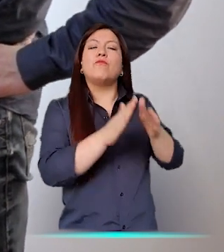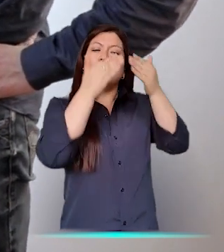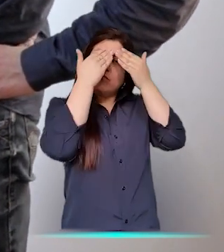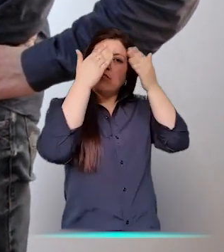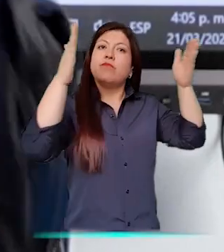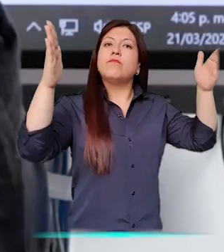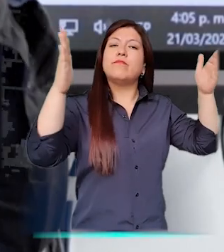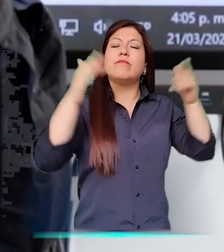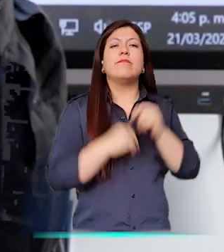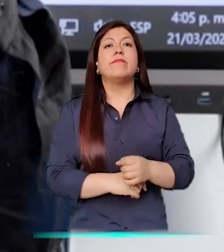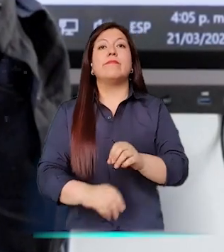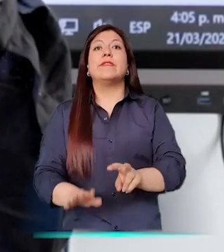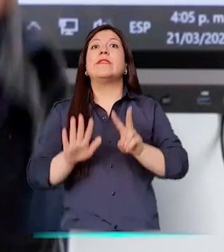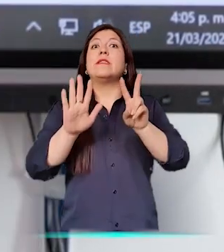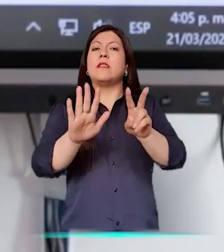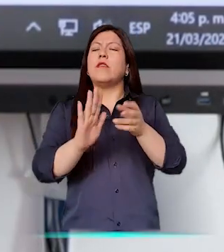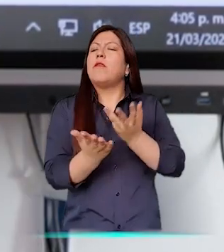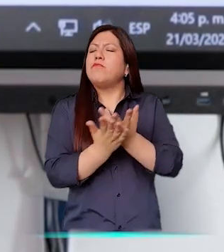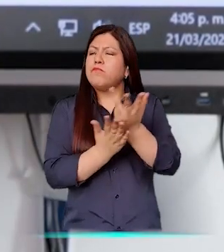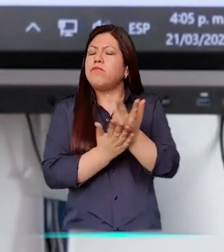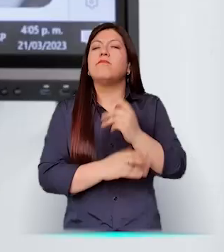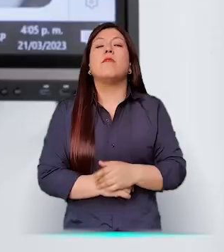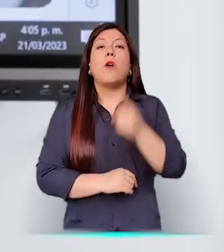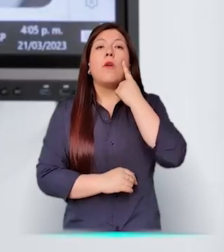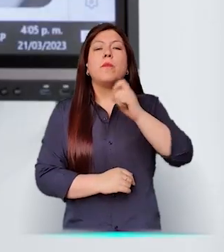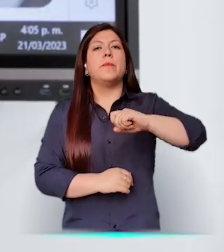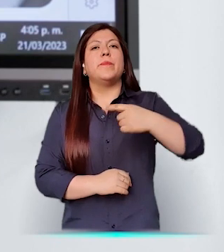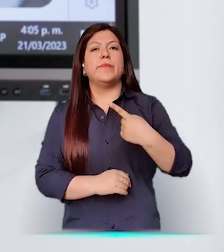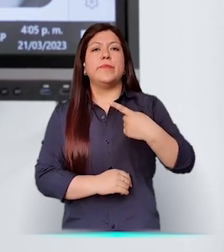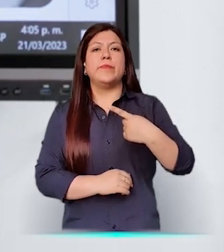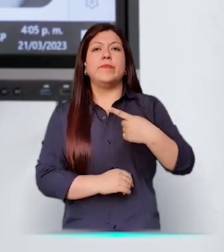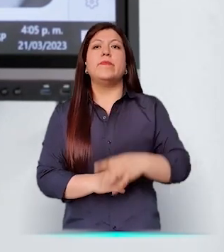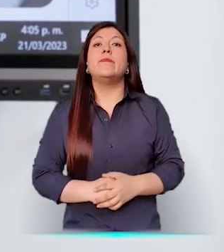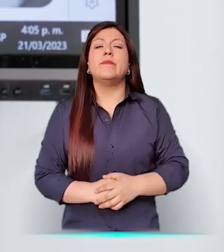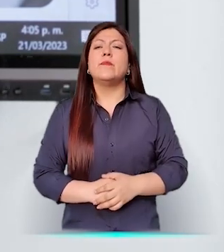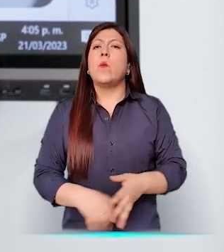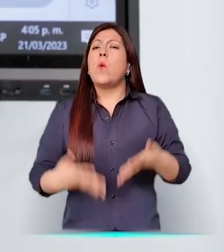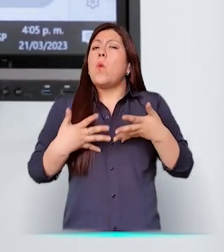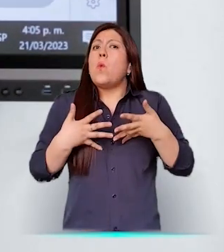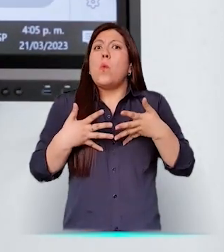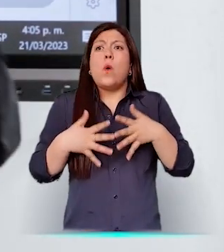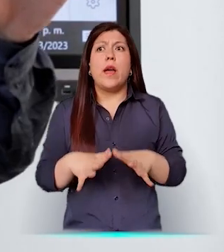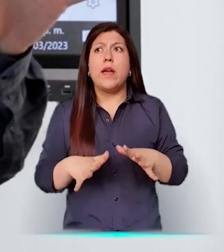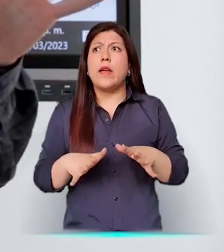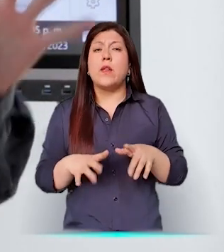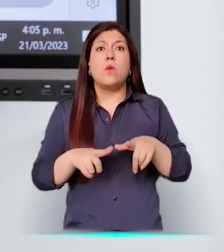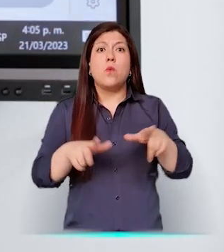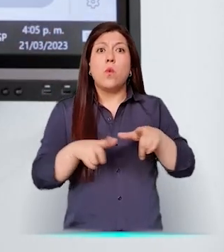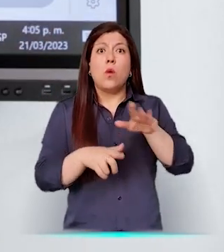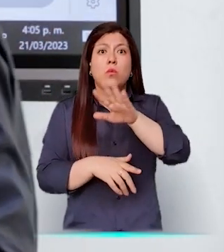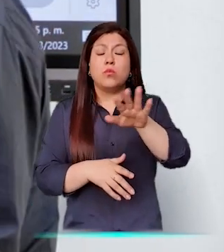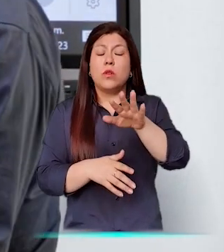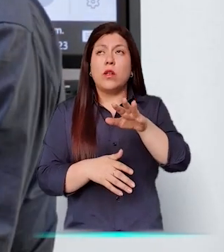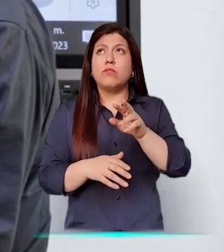la democracia. Siete tips para la navegación y miñapa. Tip número uno. En cualquier parte donde usted